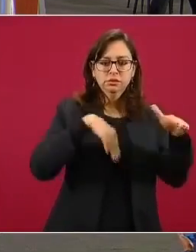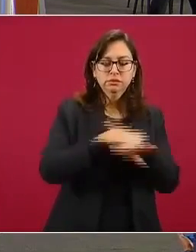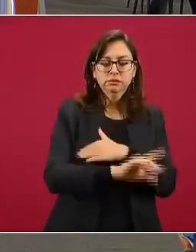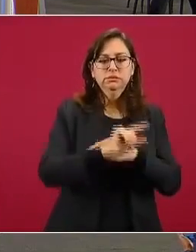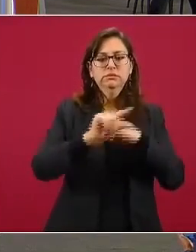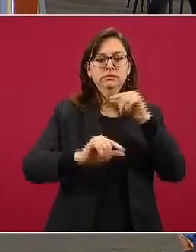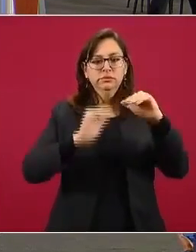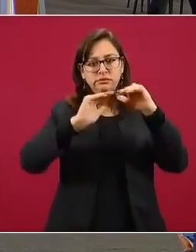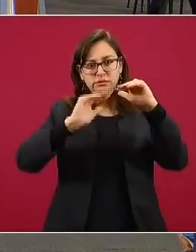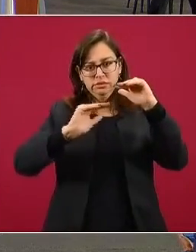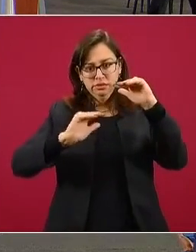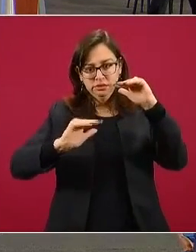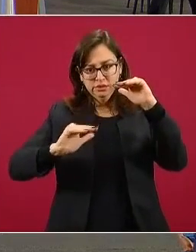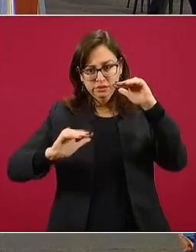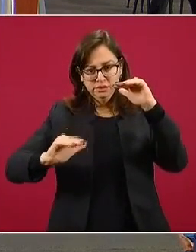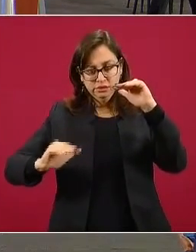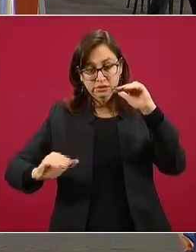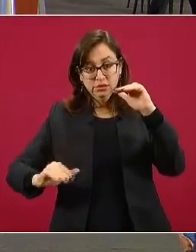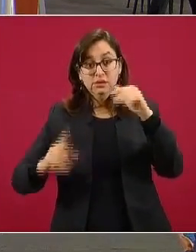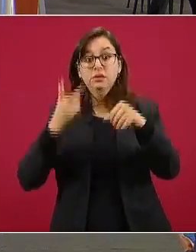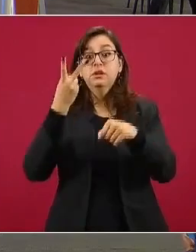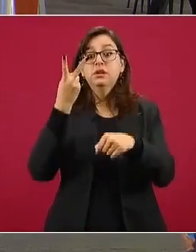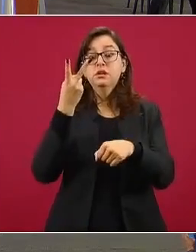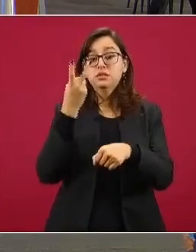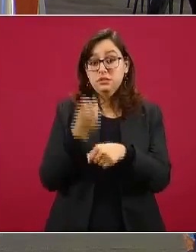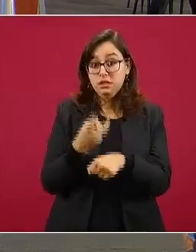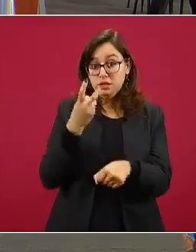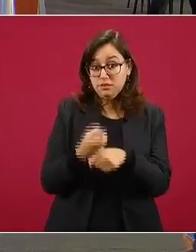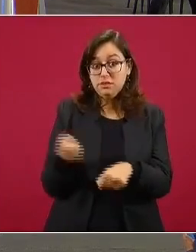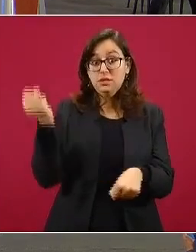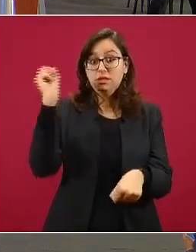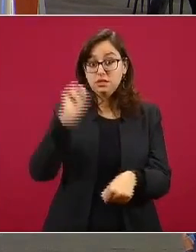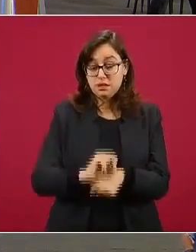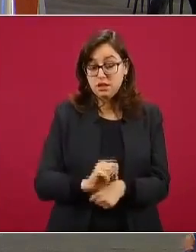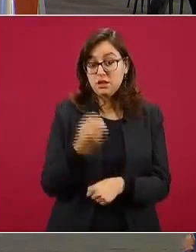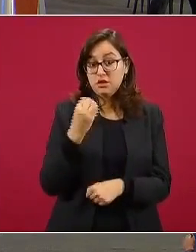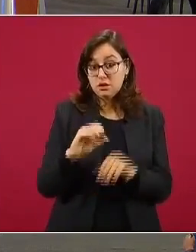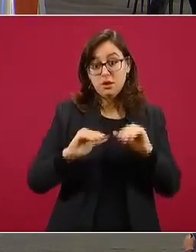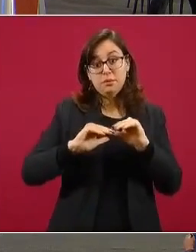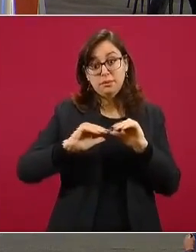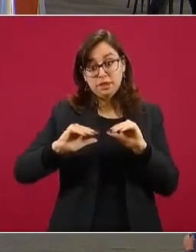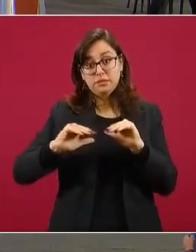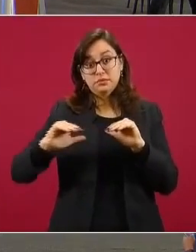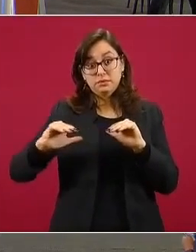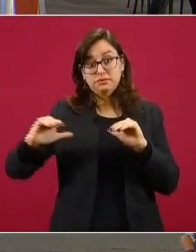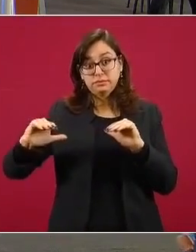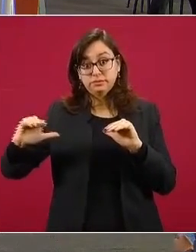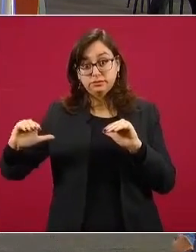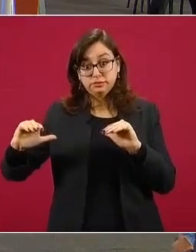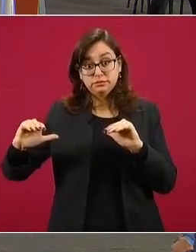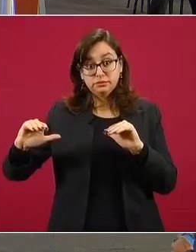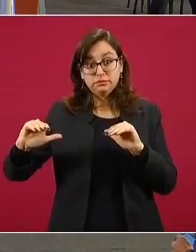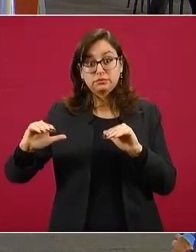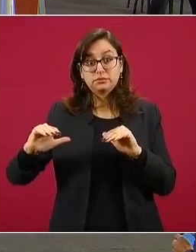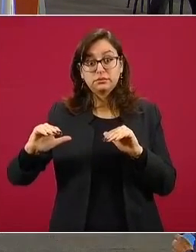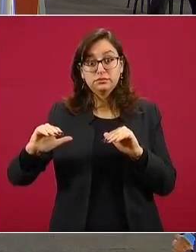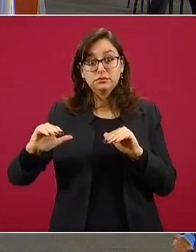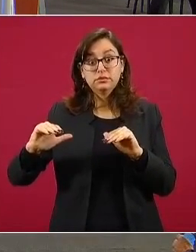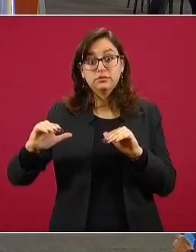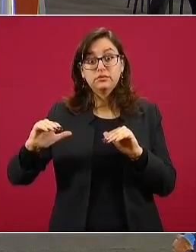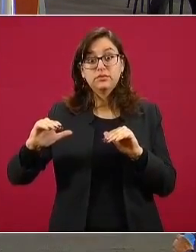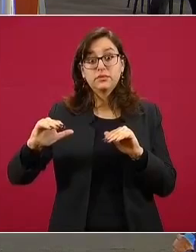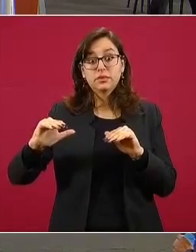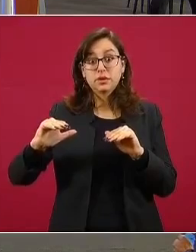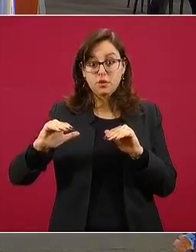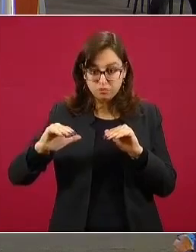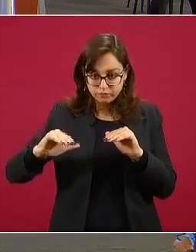descenso y a partir de la segunda semana de octubre tuvimos una meseta, seguida de, en la segunda quincena de octubre, un